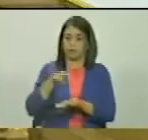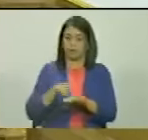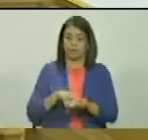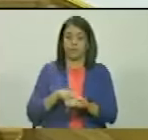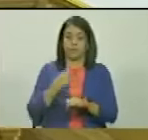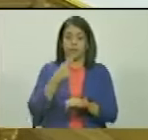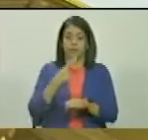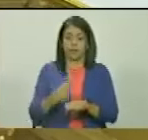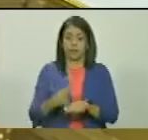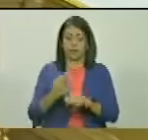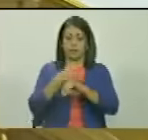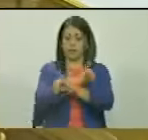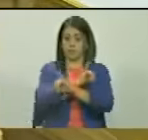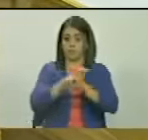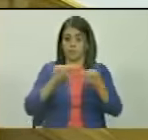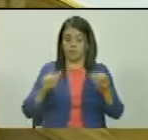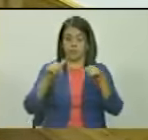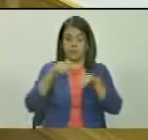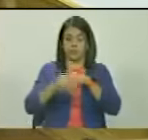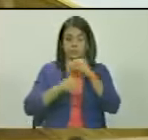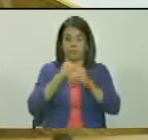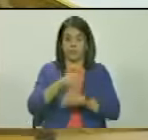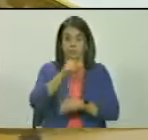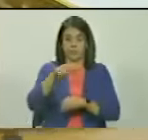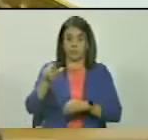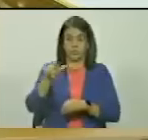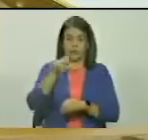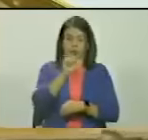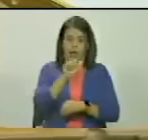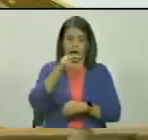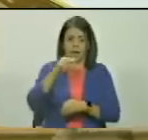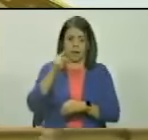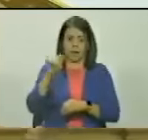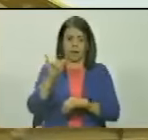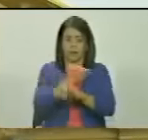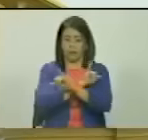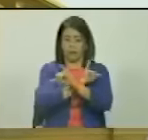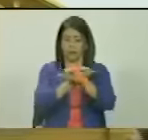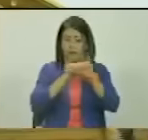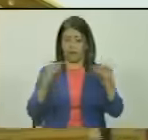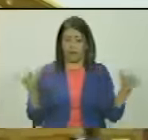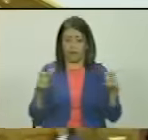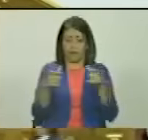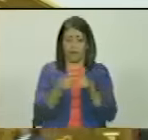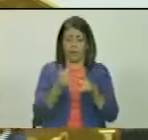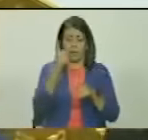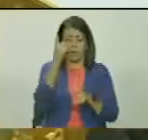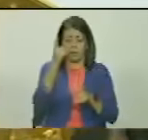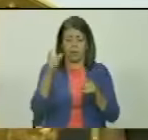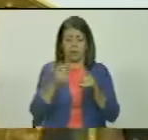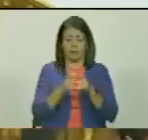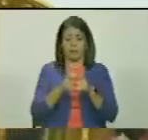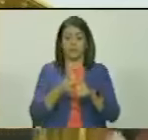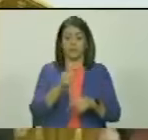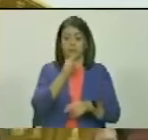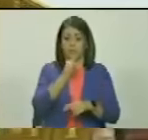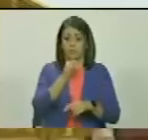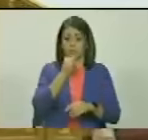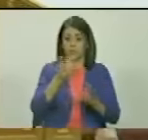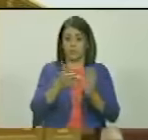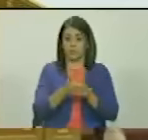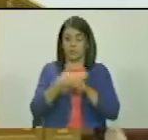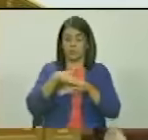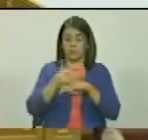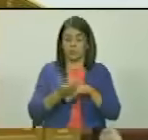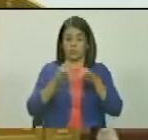Nacional acaba de levantar la misma. bien, usuarios y usuarios de ANTV, de esta manera concluye la primera sesión con la siguiente información